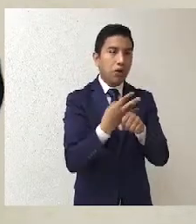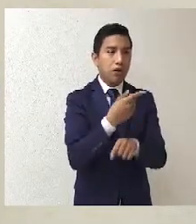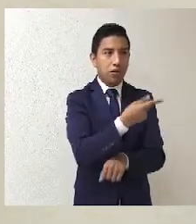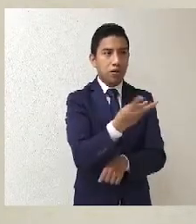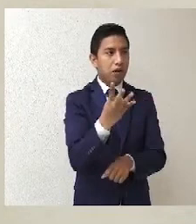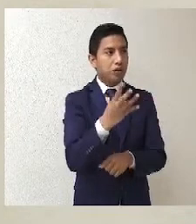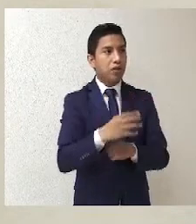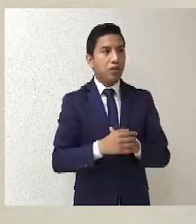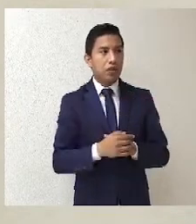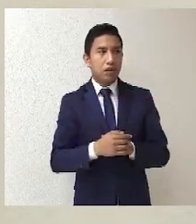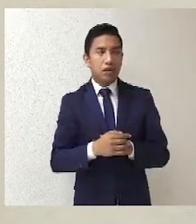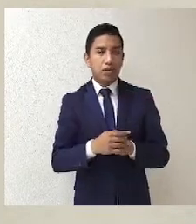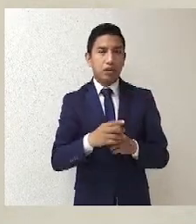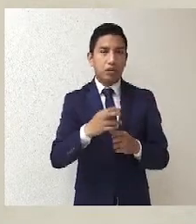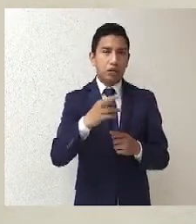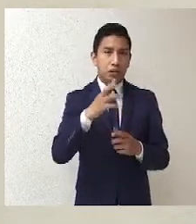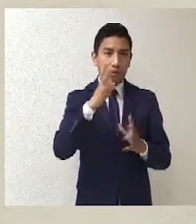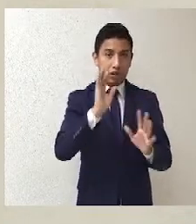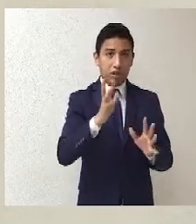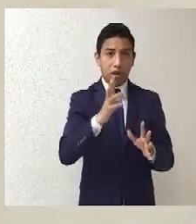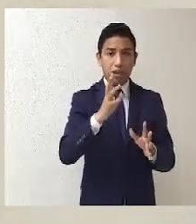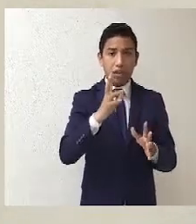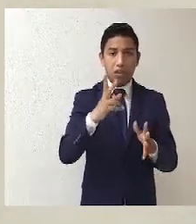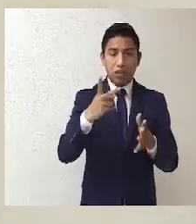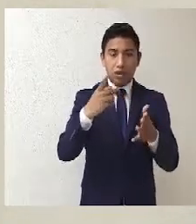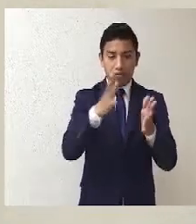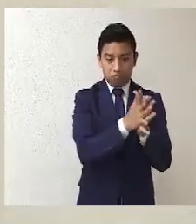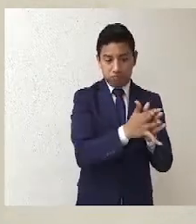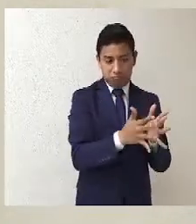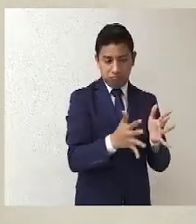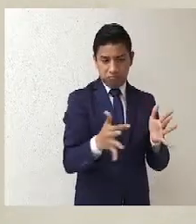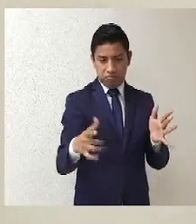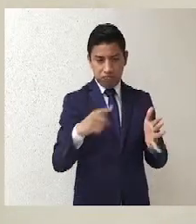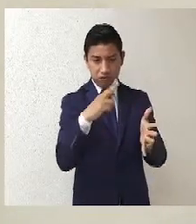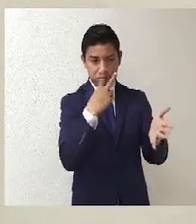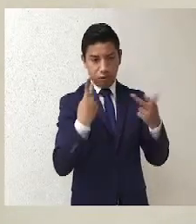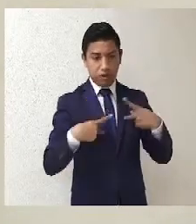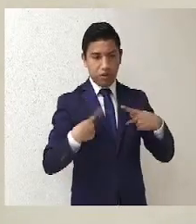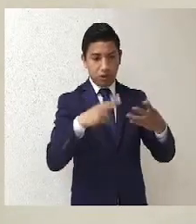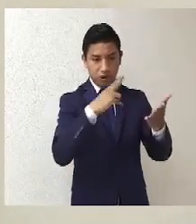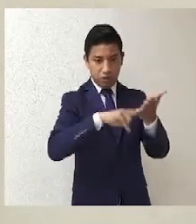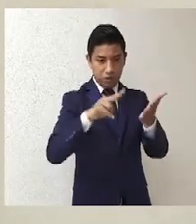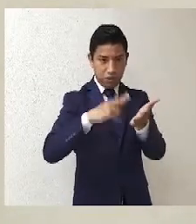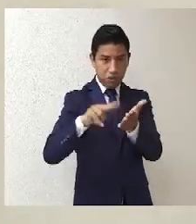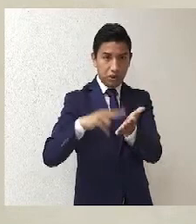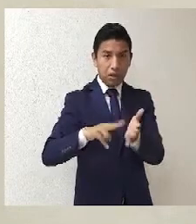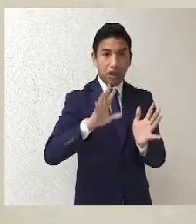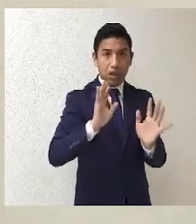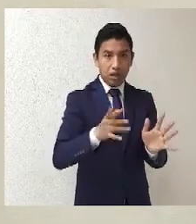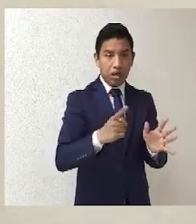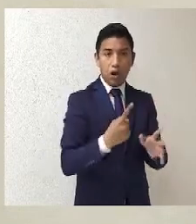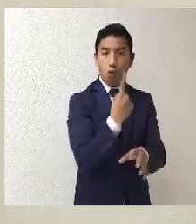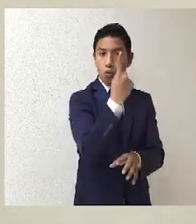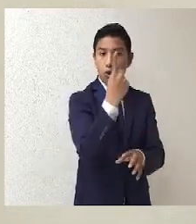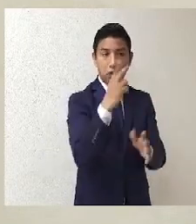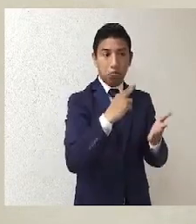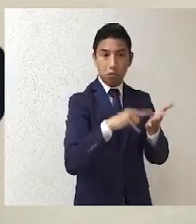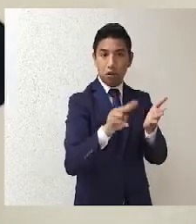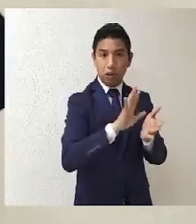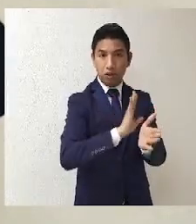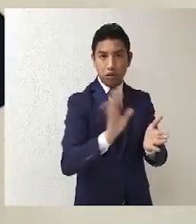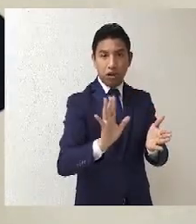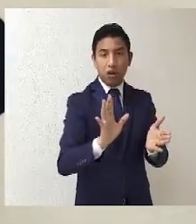irreparable y la razón que dio es, como ya acabó el periodo de precandidaturas, este acto se ha consumado de forma irreparable